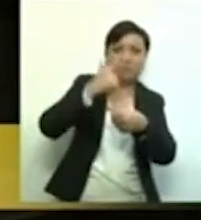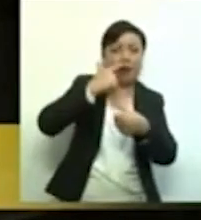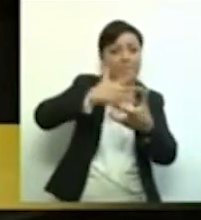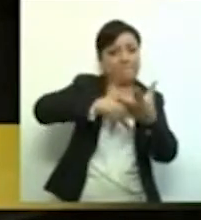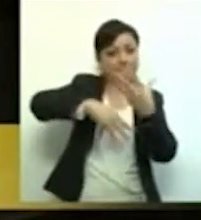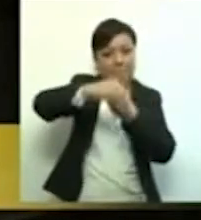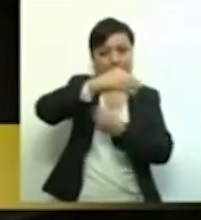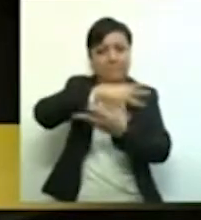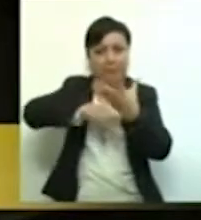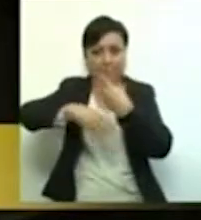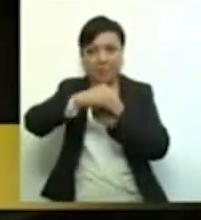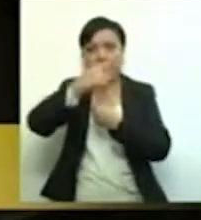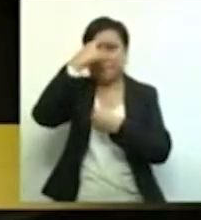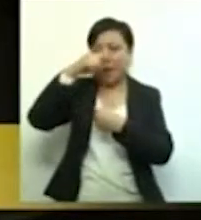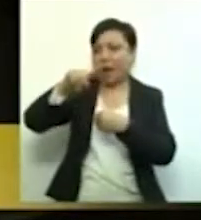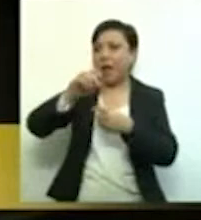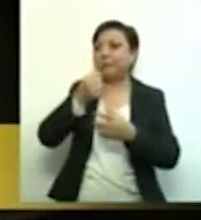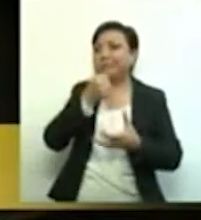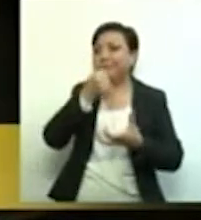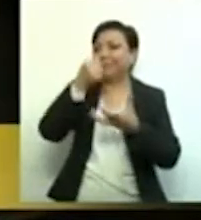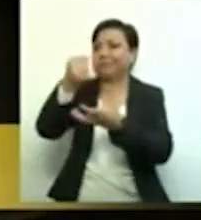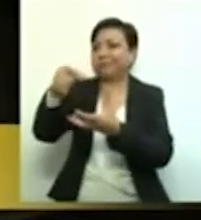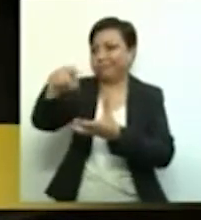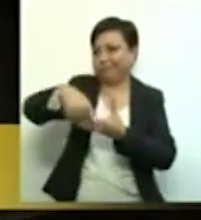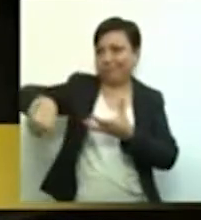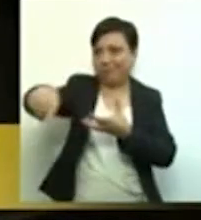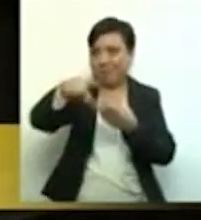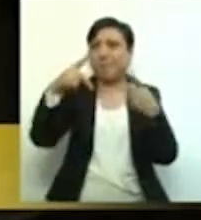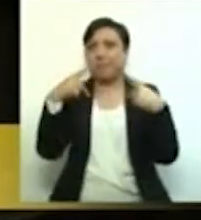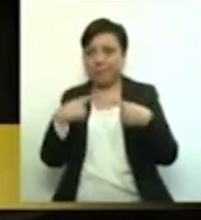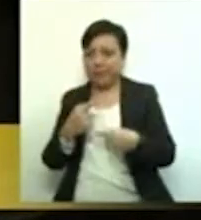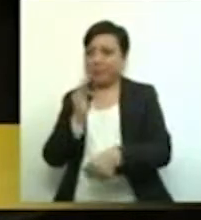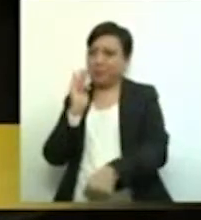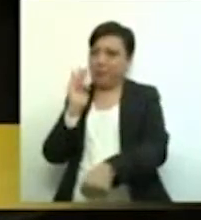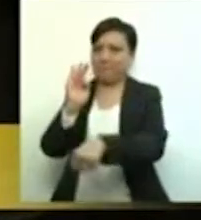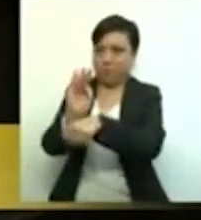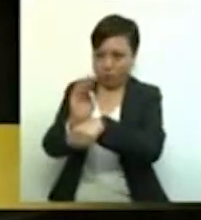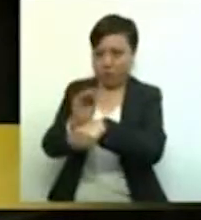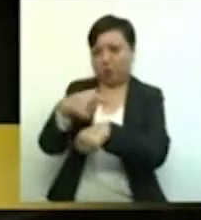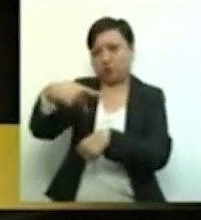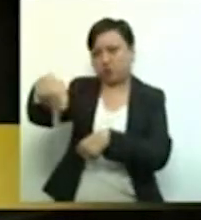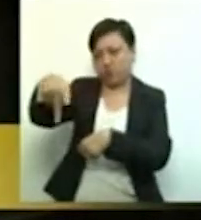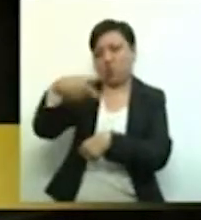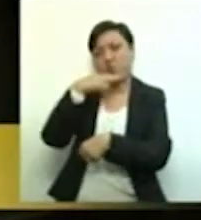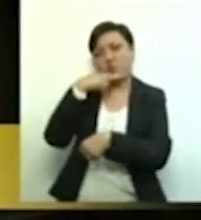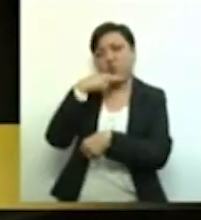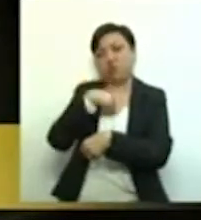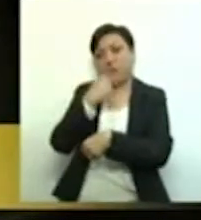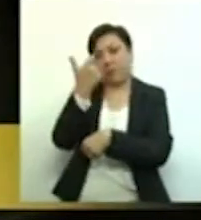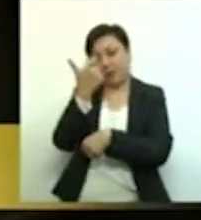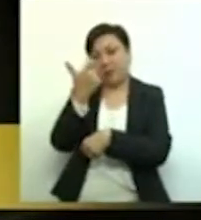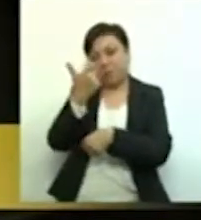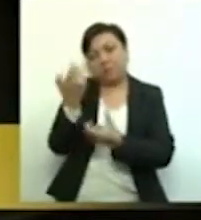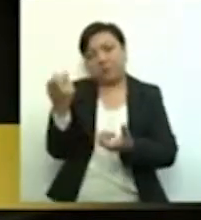bancos, en beneficio de un tercero, que son los fideicomisarios o beneficiarios de estos fideicomisos.